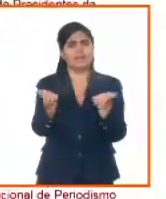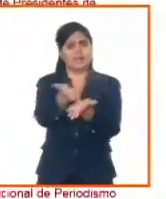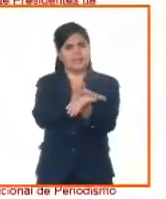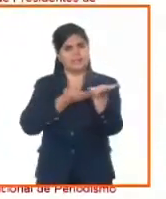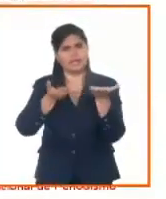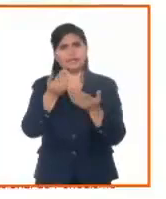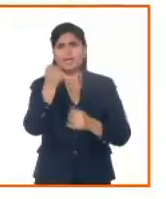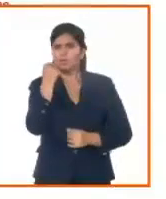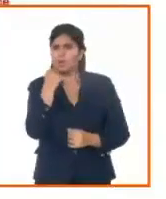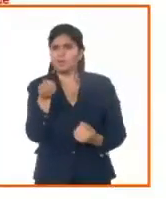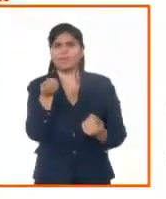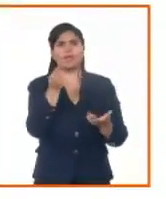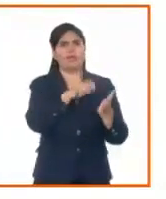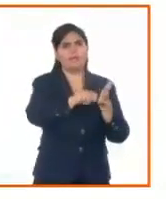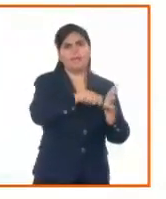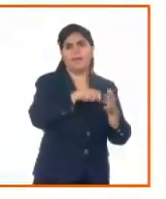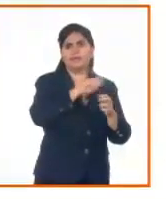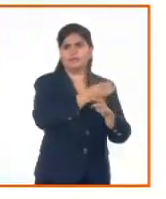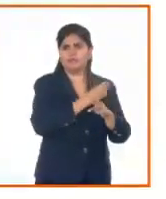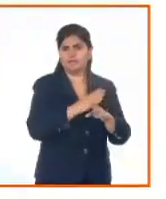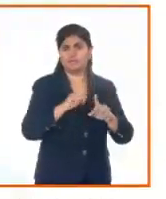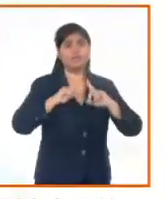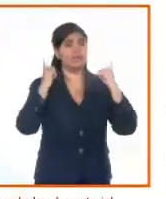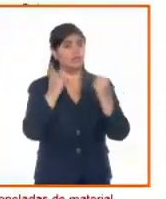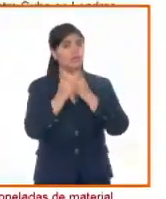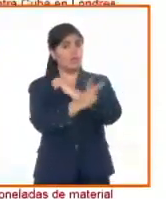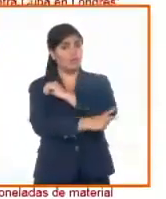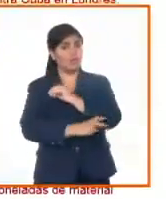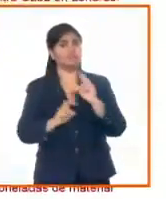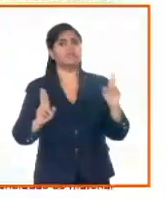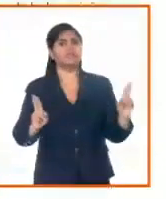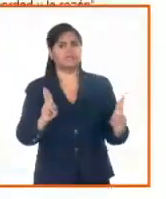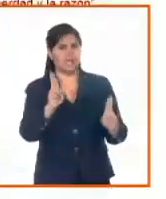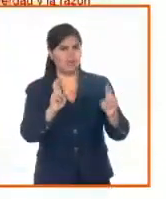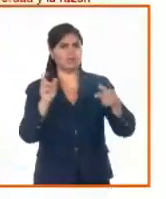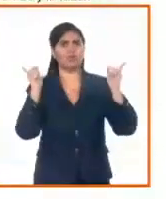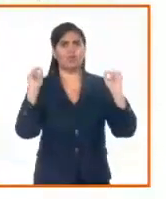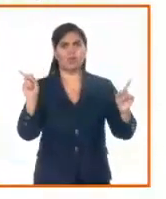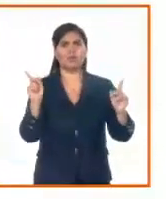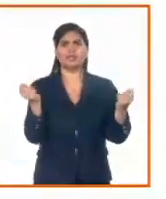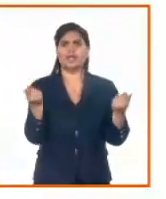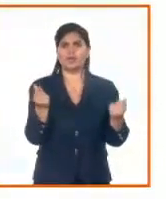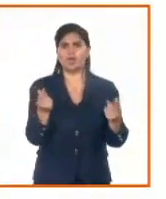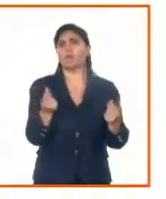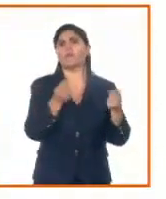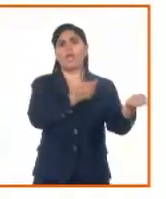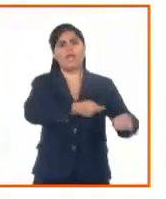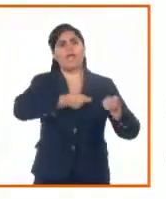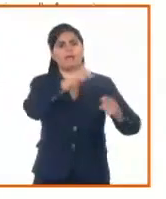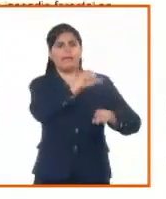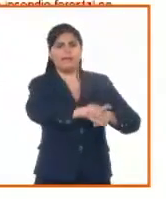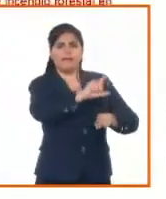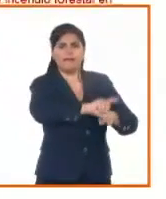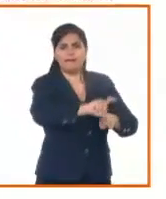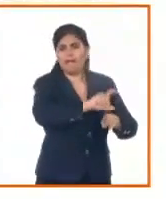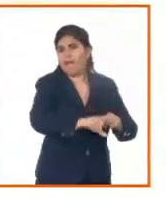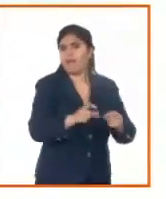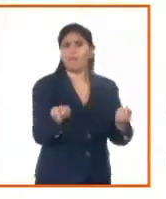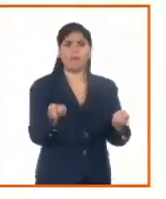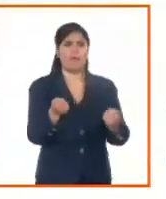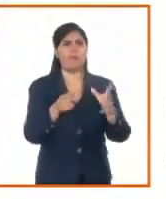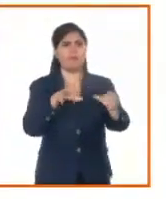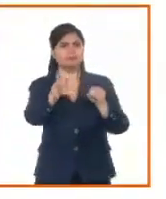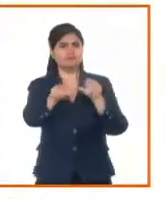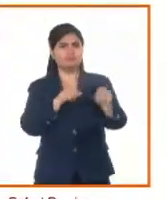soberana que tienen los países de esta cumbre en la implementación de políticas económicas, agrícolas y de seguridad alimentaria. Pues los